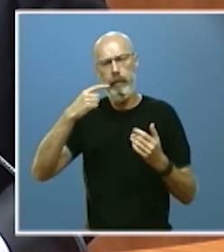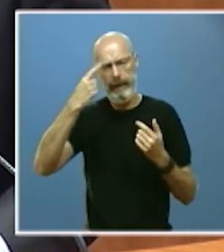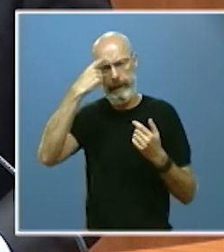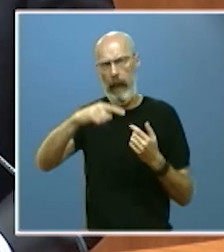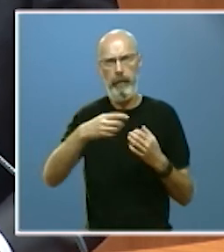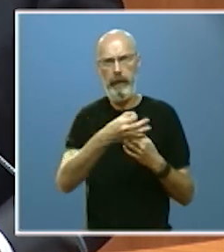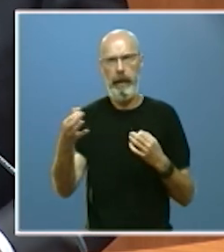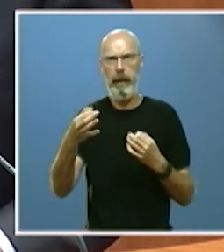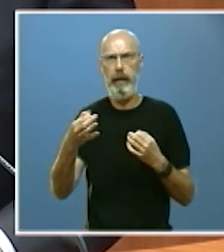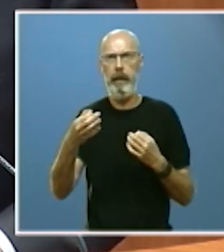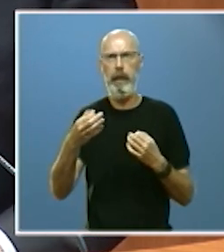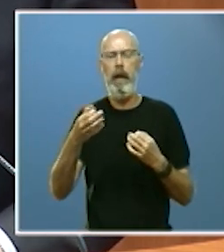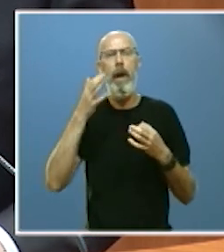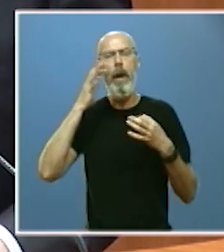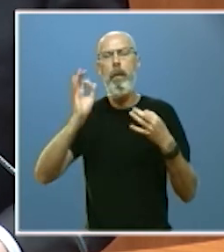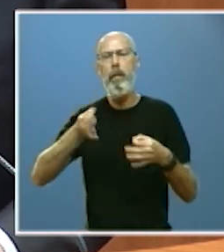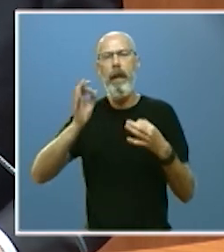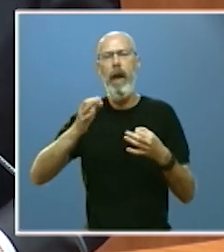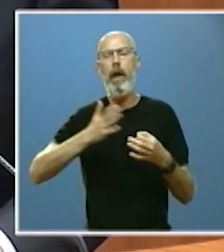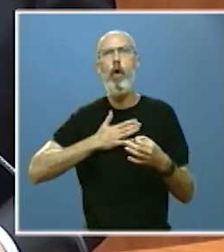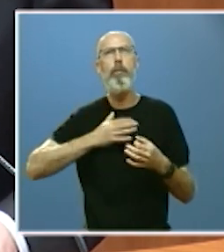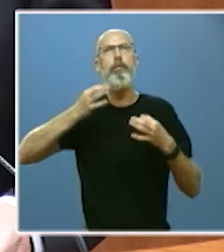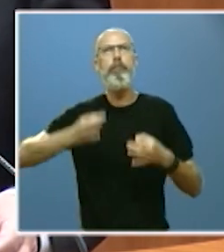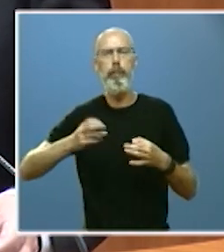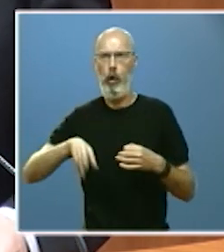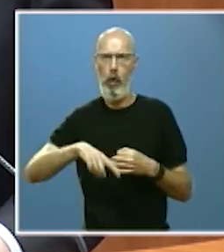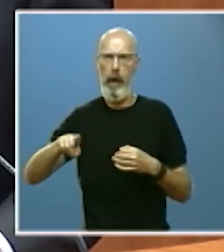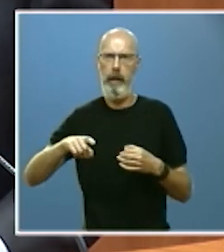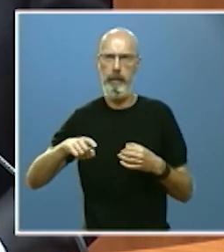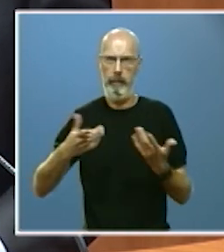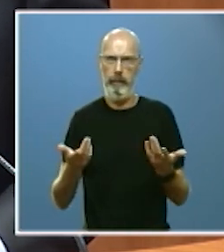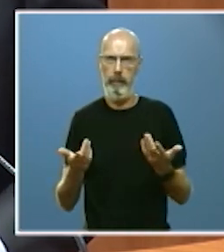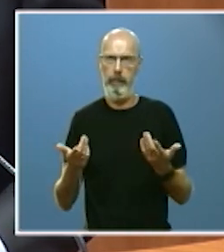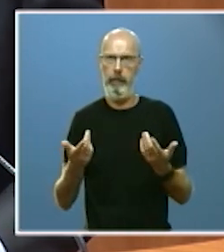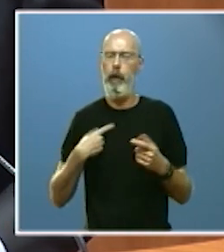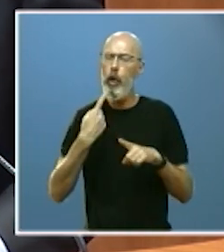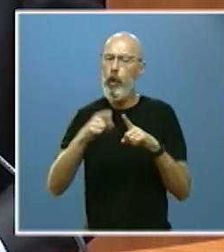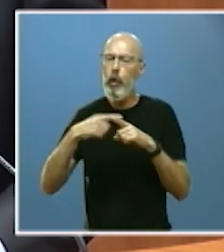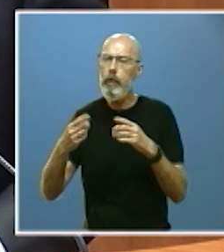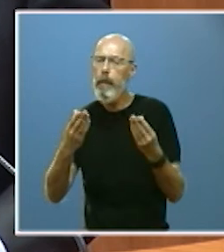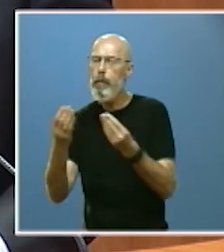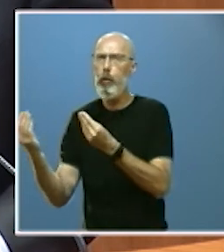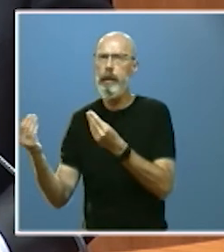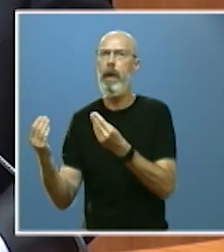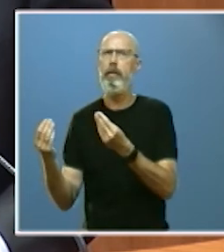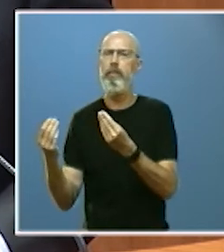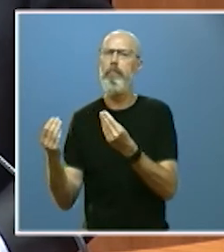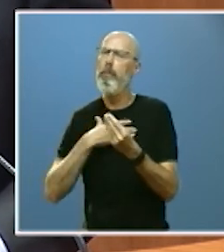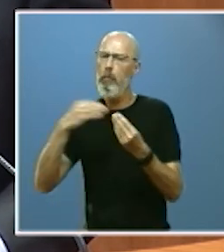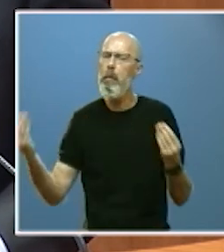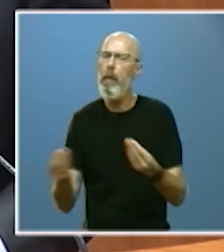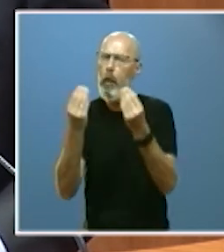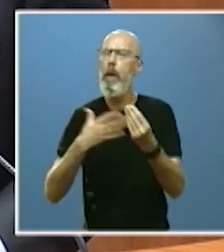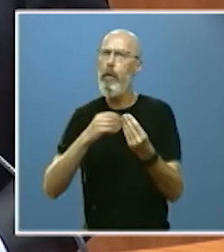nunca es monopolio exclusivo de nadie y que son muchas las cosas que podemos mejorar contando